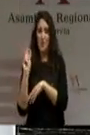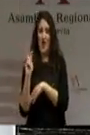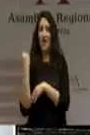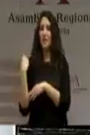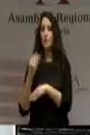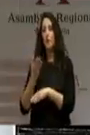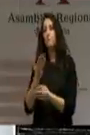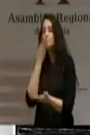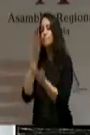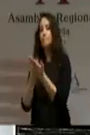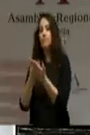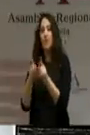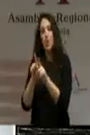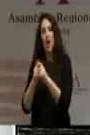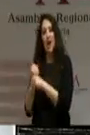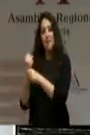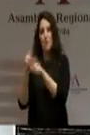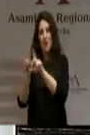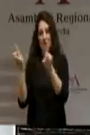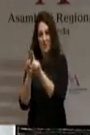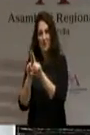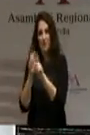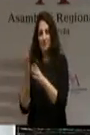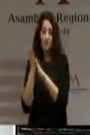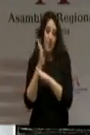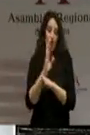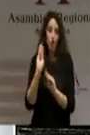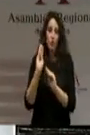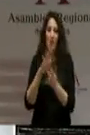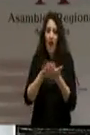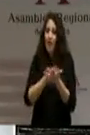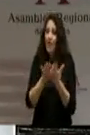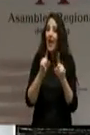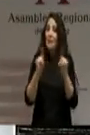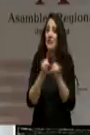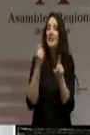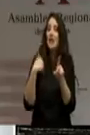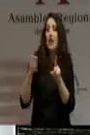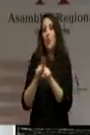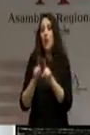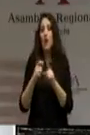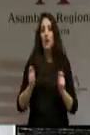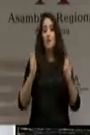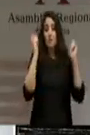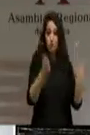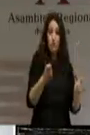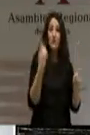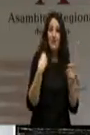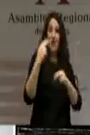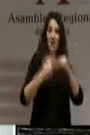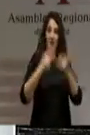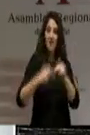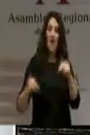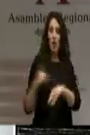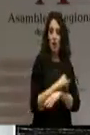petición de la empresa. Y quiero aclararle que habla usted de una empresa que ya no es la concesionaria. Cuando se dice que